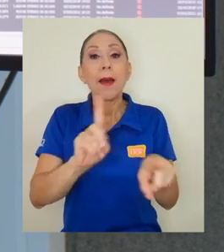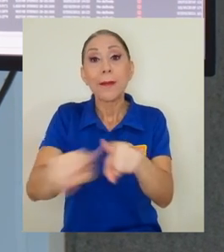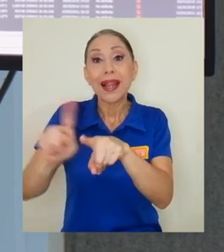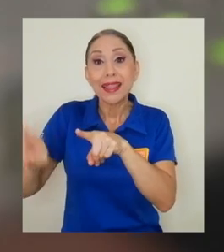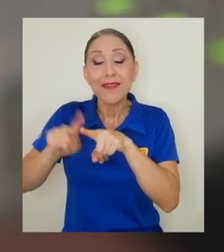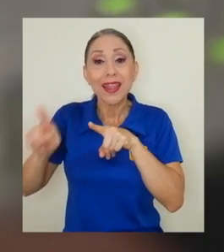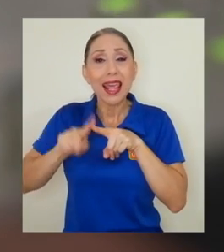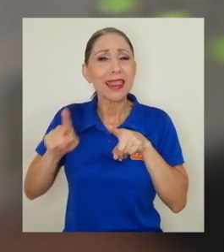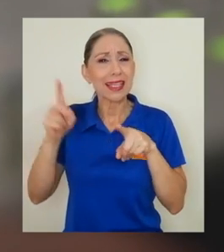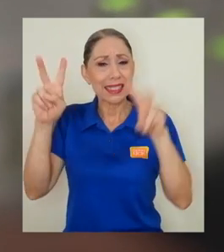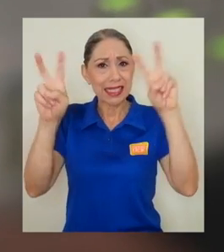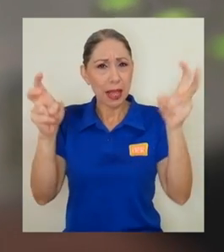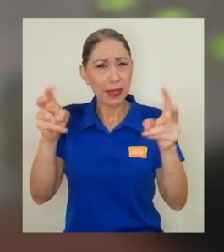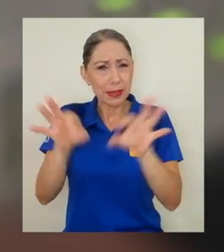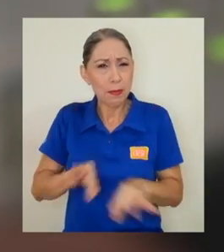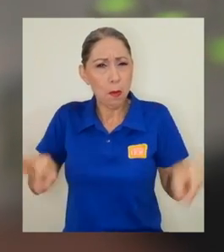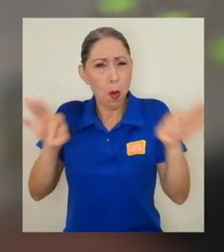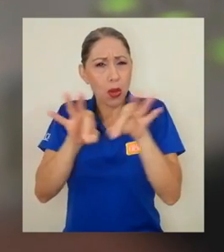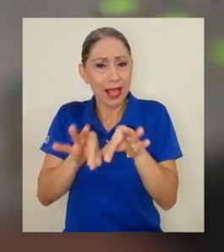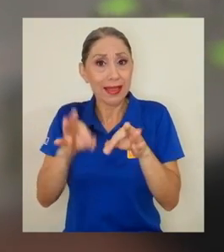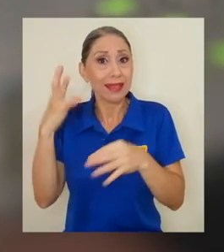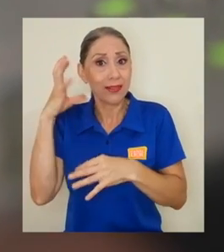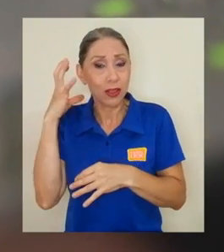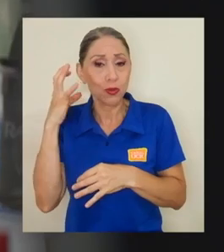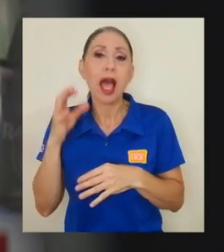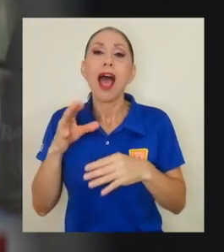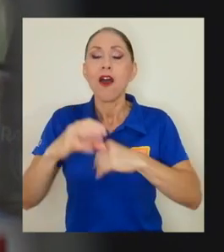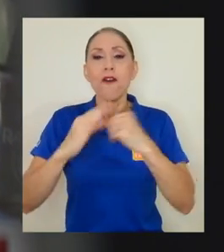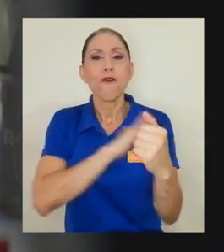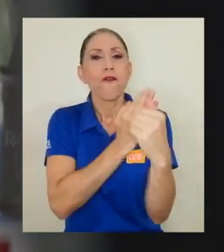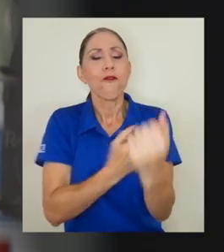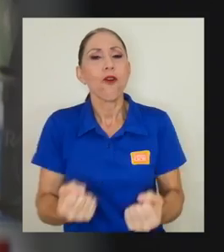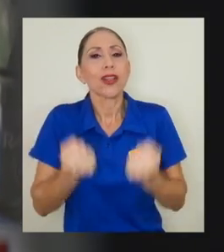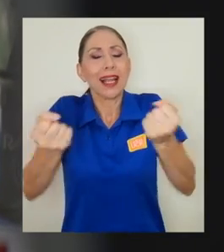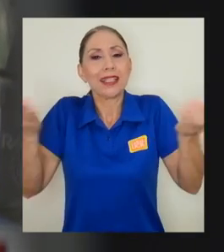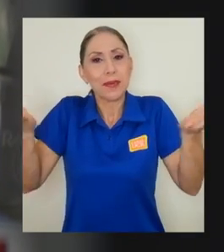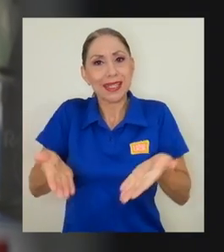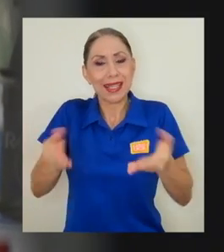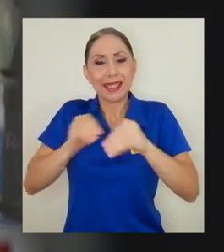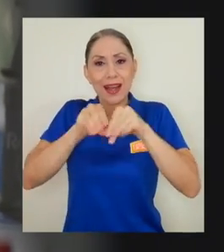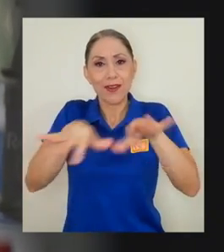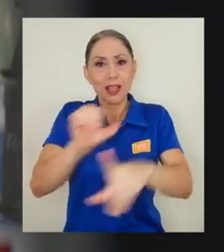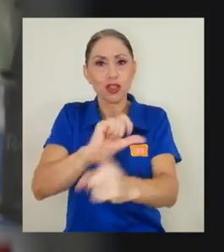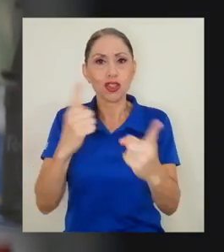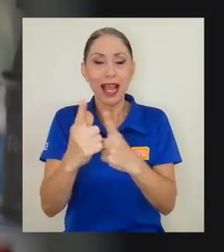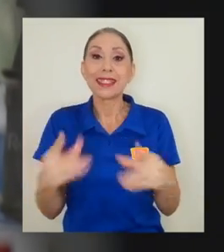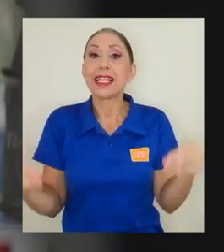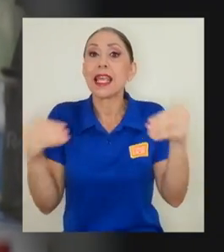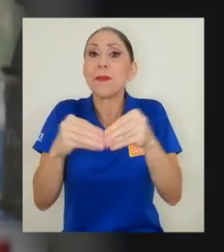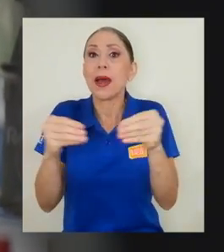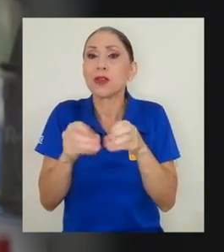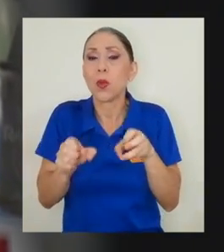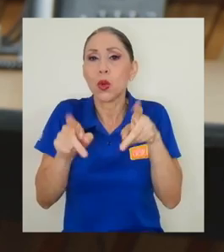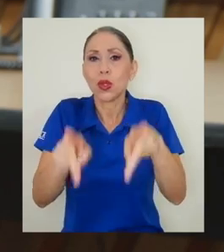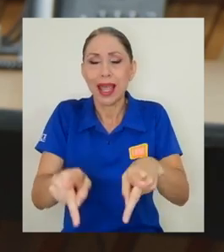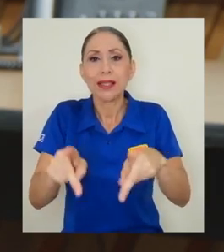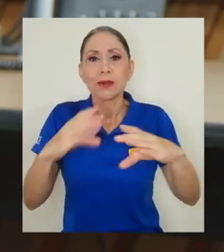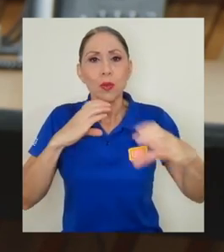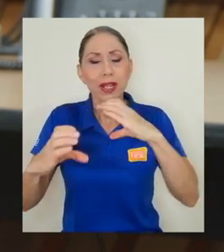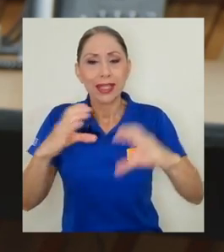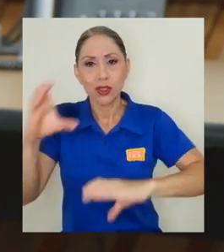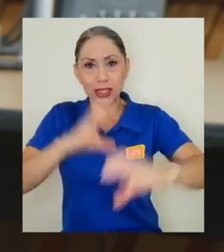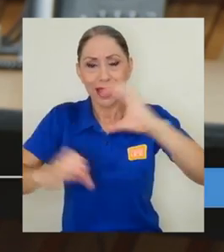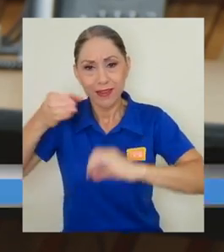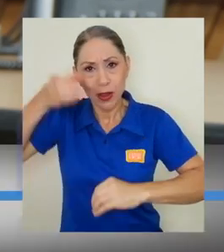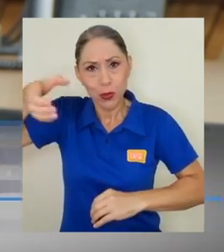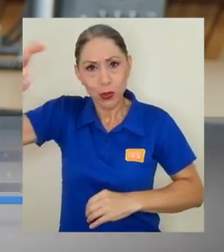UCR está el fortalecer la presencia en redes sociales y crear más espacios para la difusión científica y cultural. Que tengan una